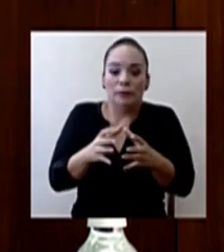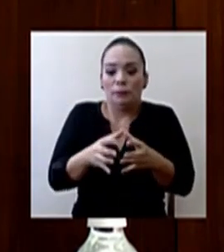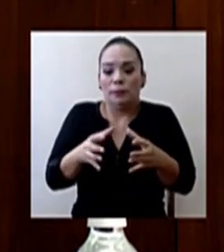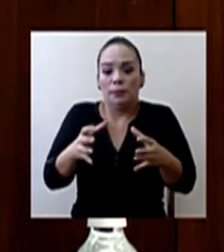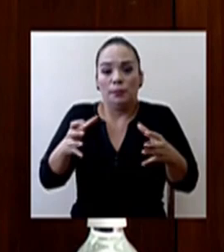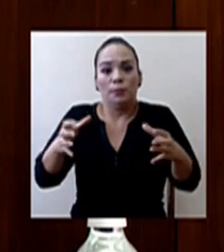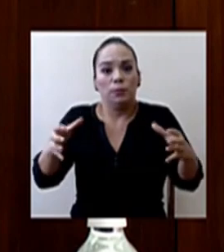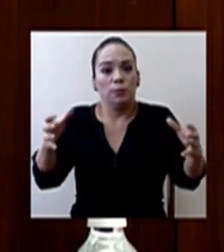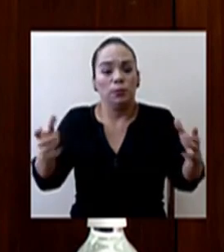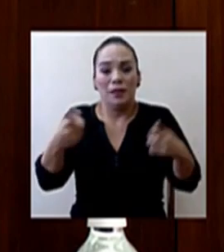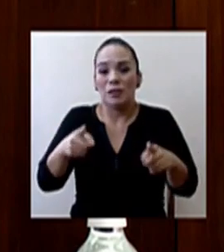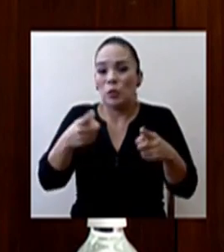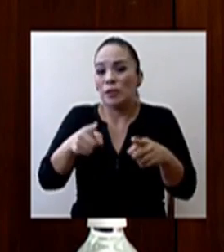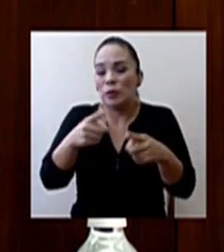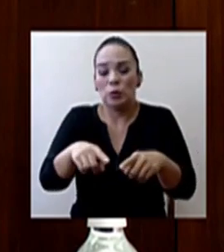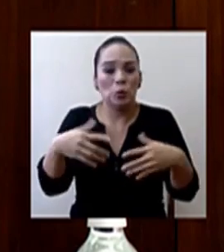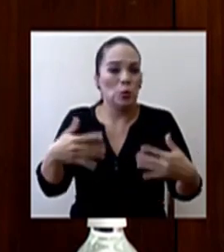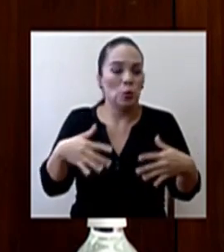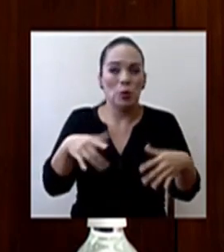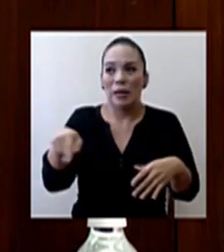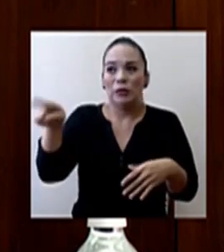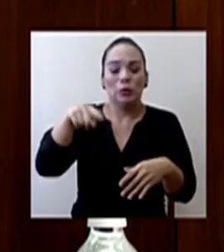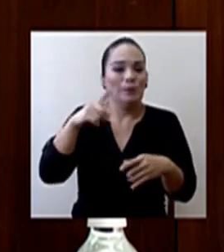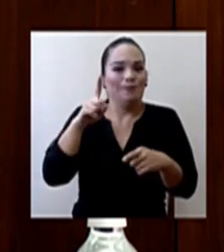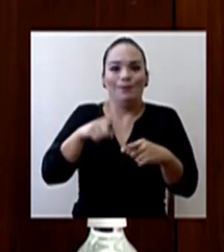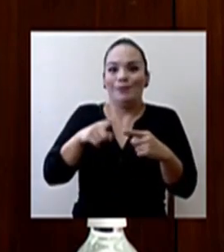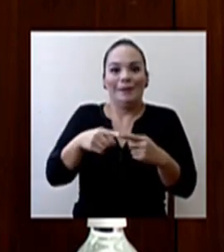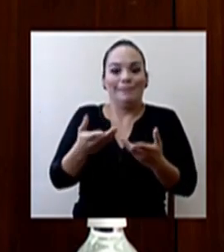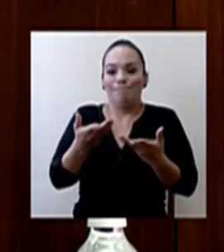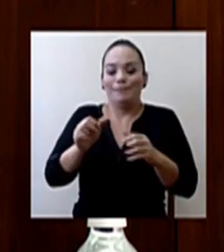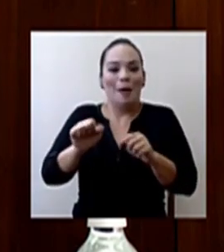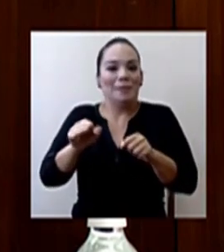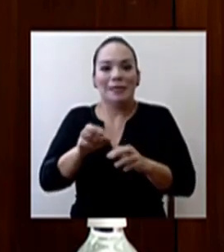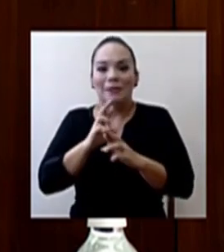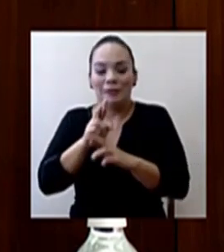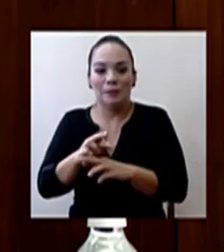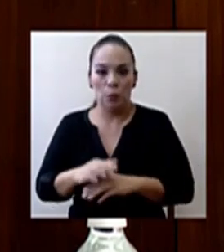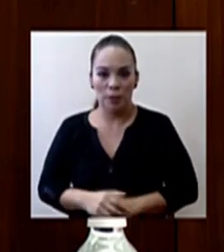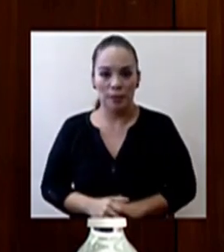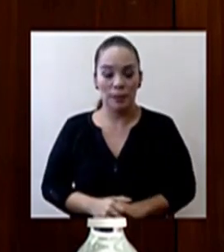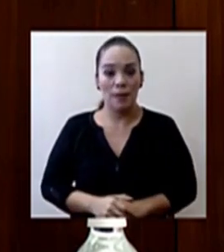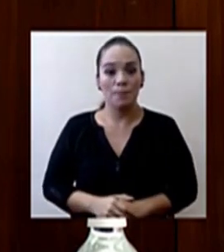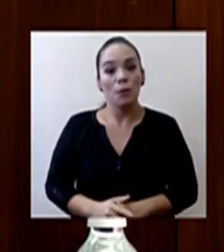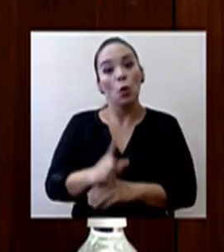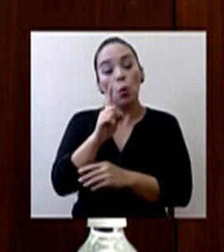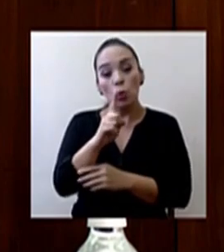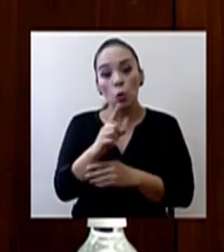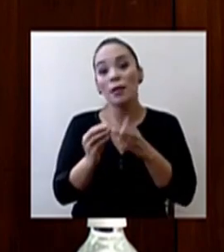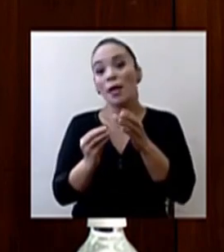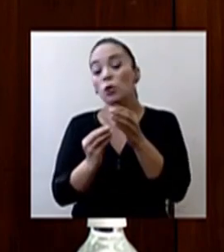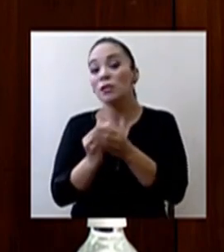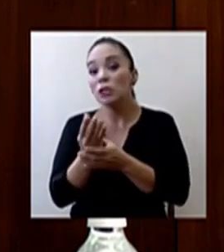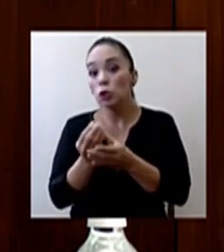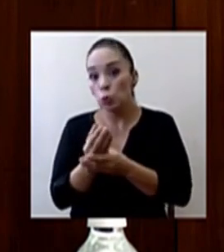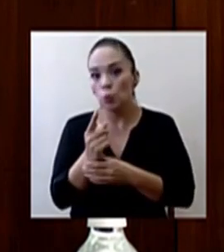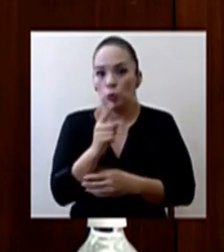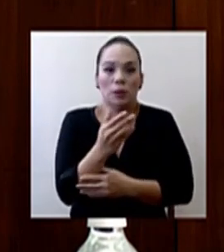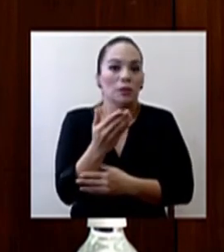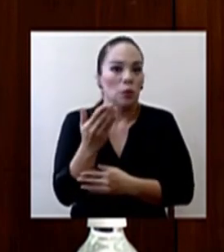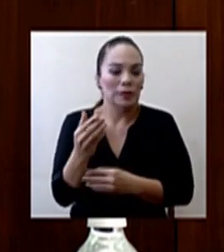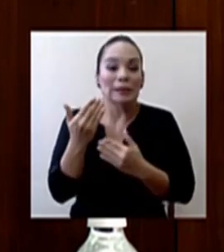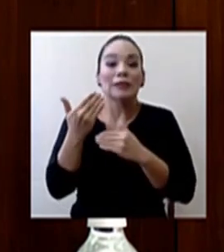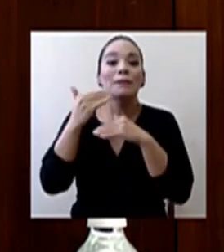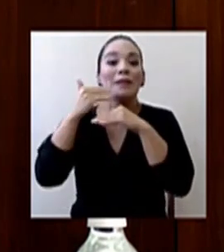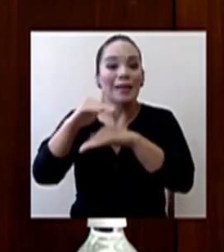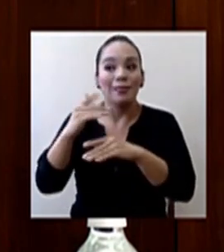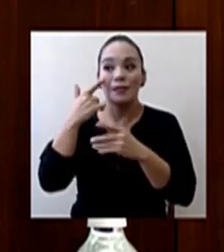exponencial de casos desbordó su capacidad de respuesta. Y uno de los insumos limitantes